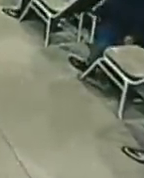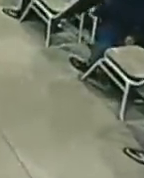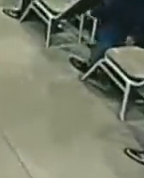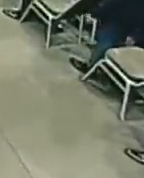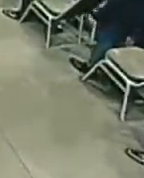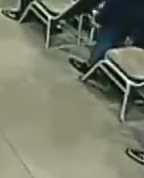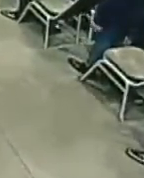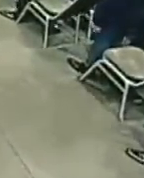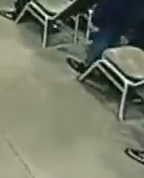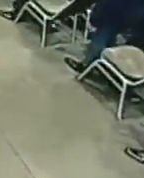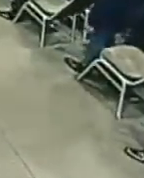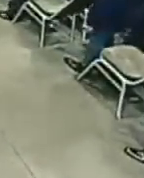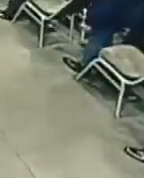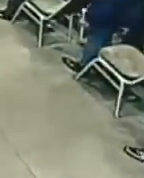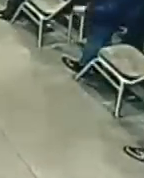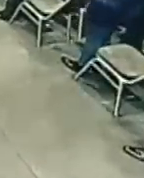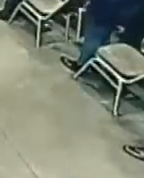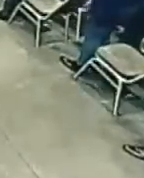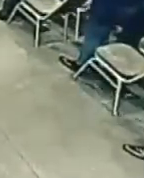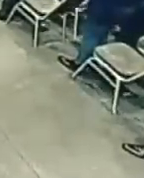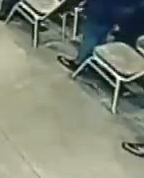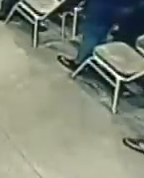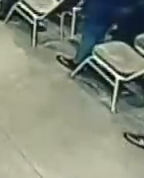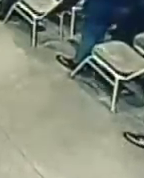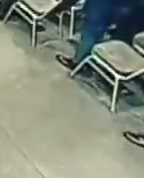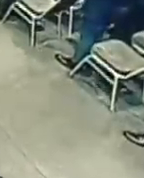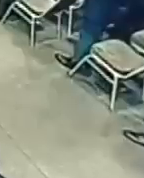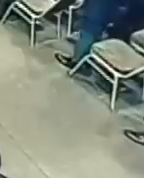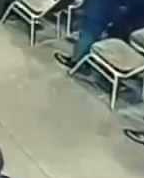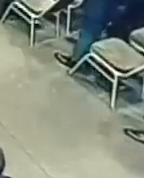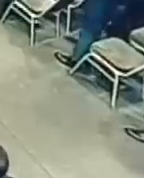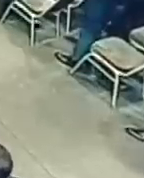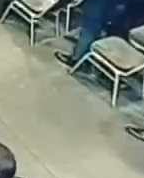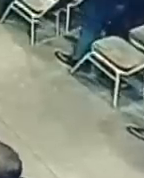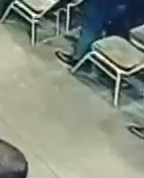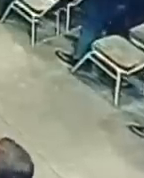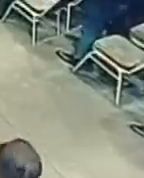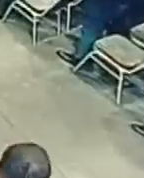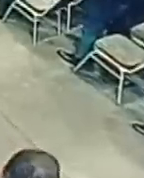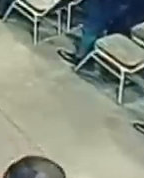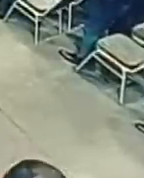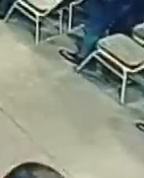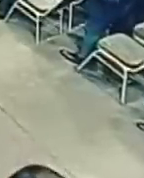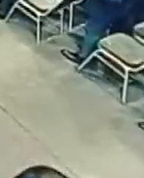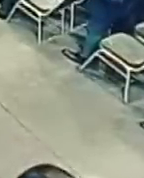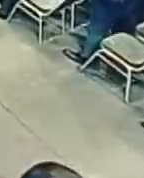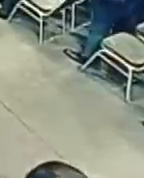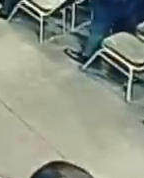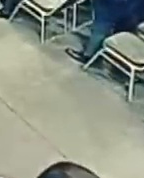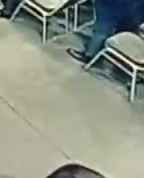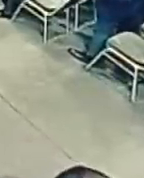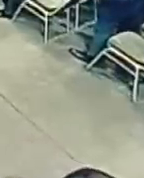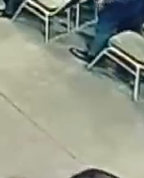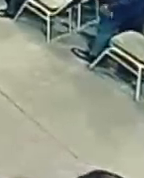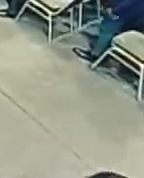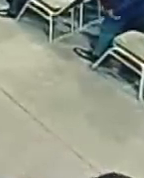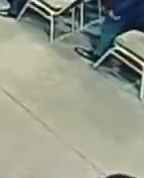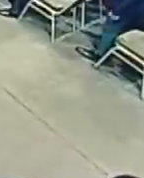esta jornada de trabajo del presidente de la república nicolás maduro con la promulgación de la ley orgánica de las zonas económicas especiales